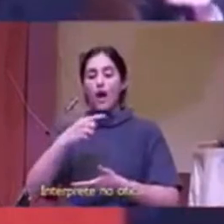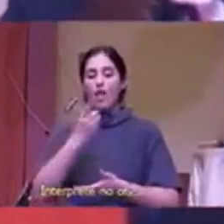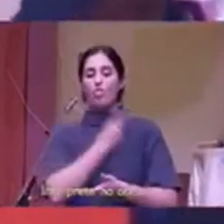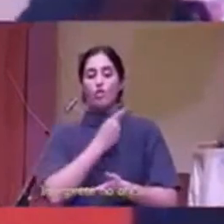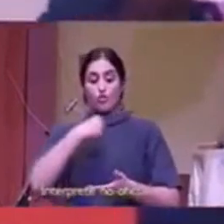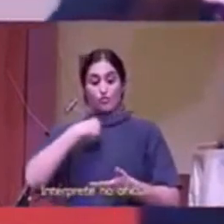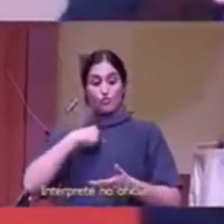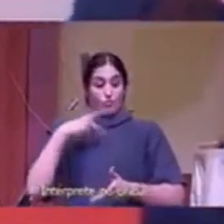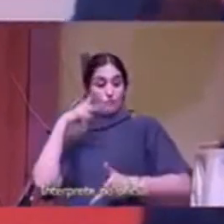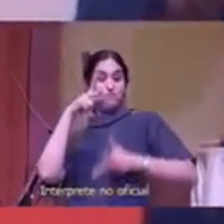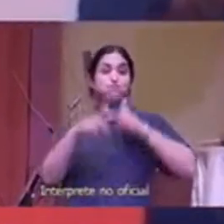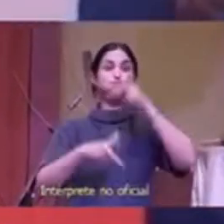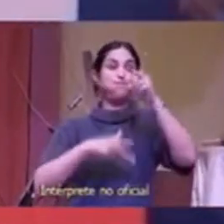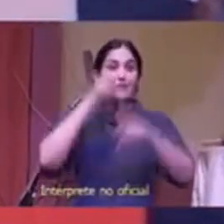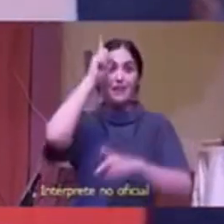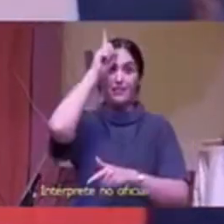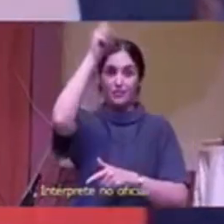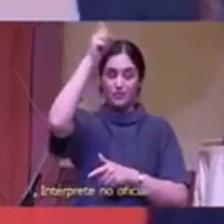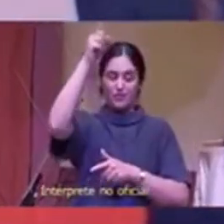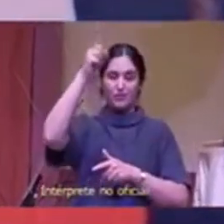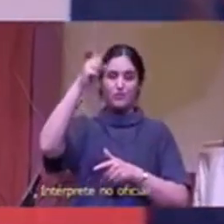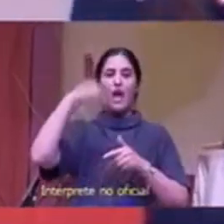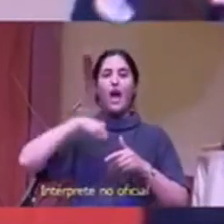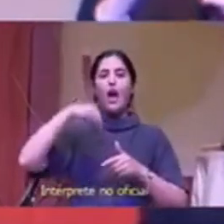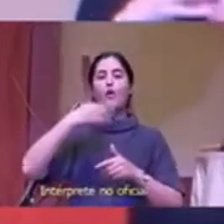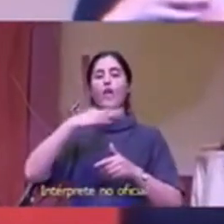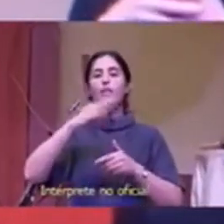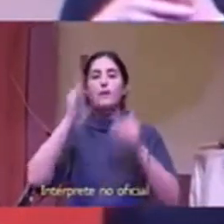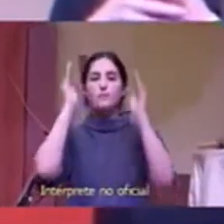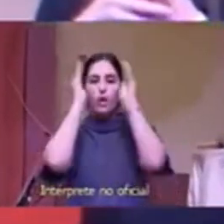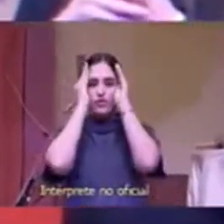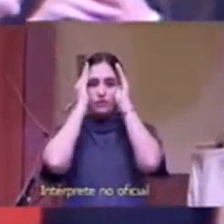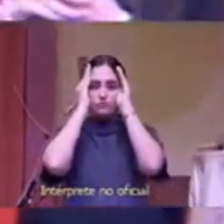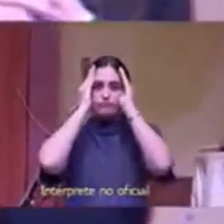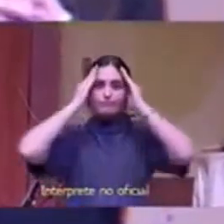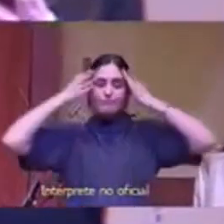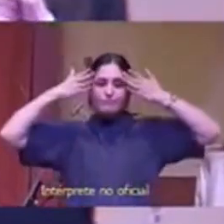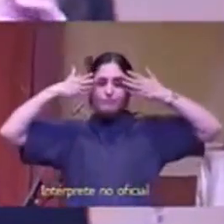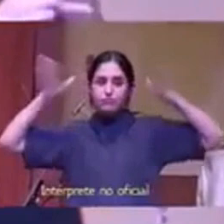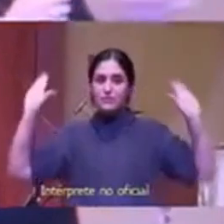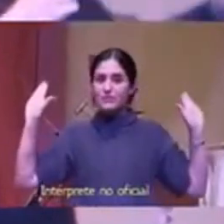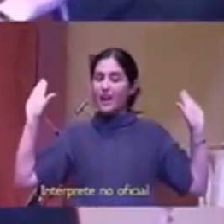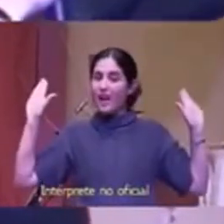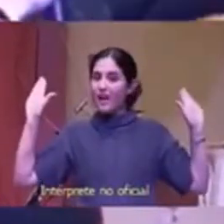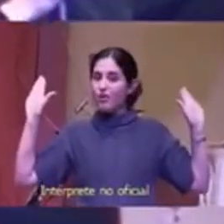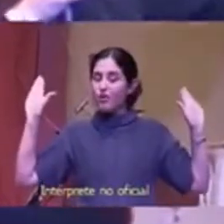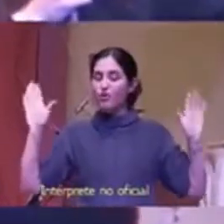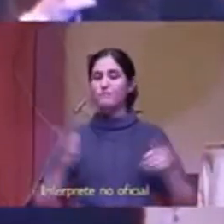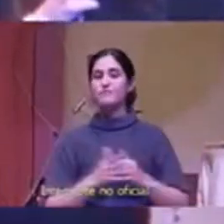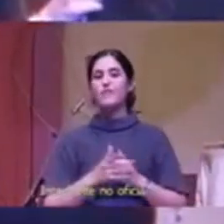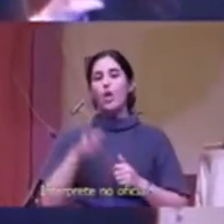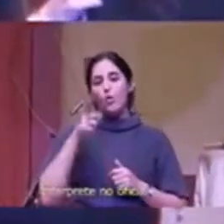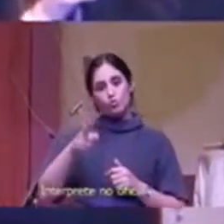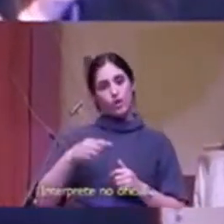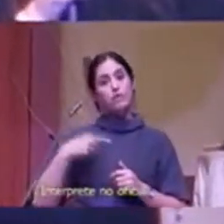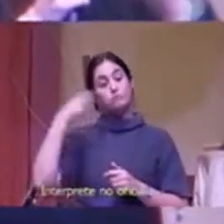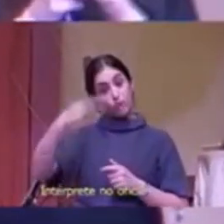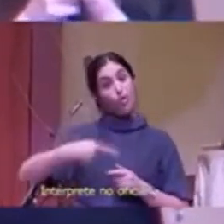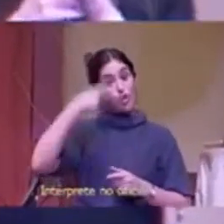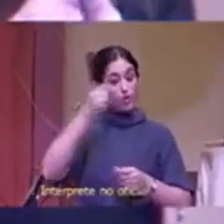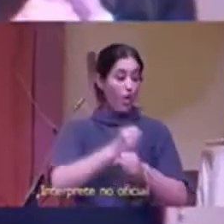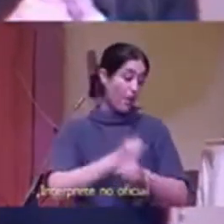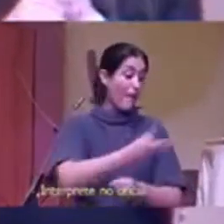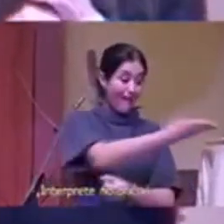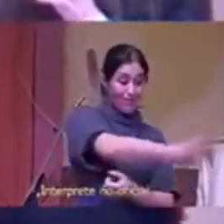saquémonos las antiojeras misioneras no dejen de trabajar con los pobres